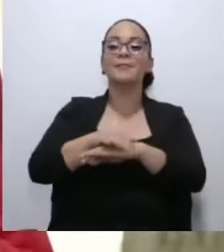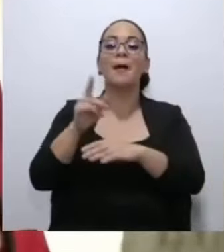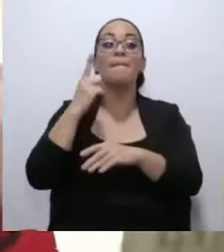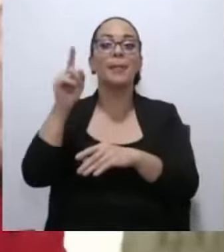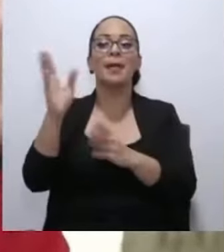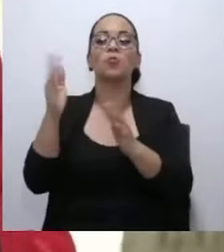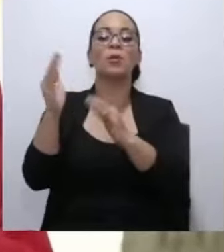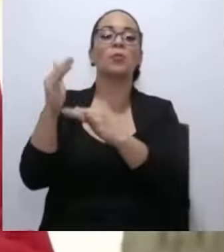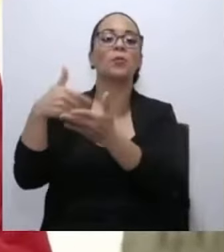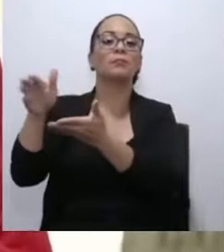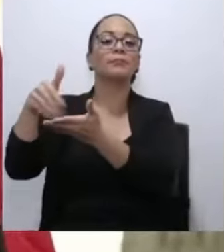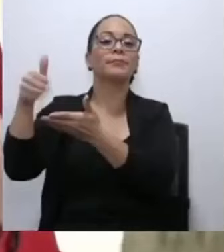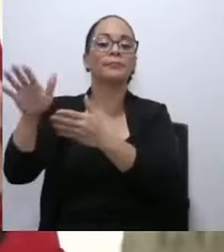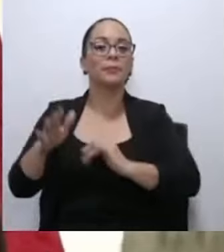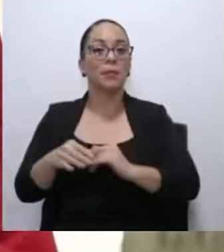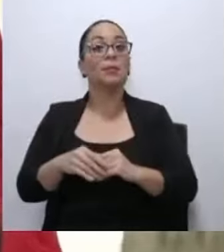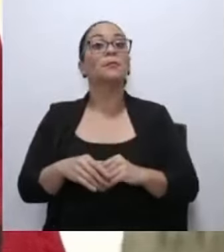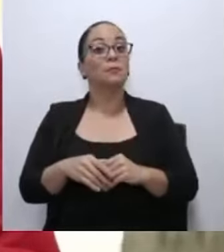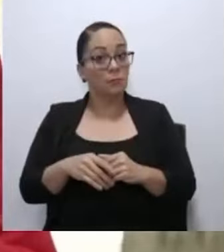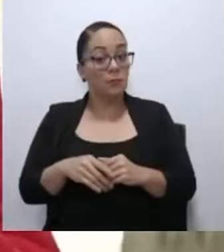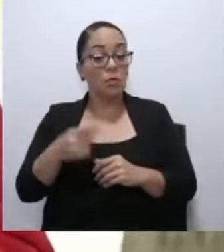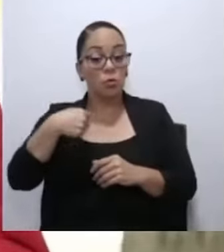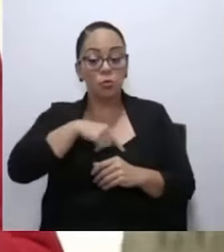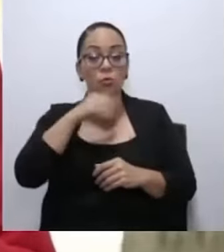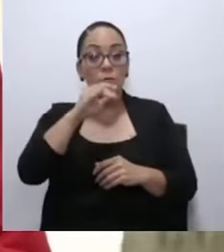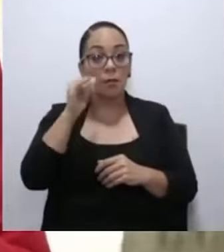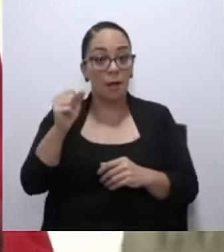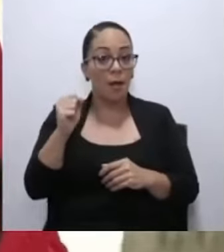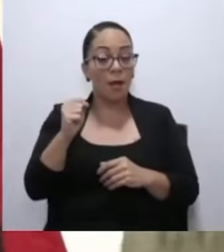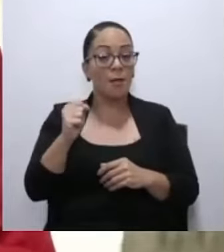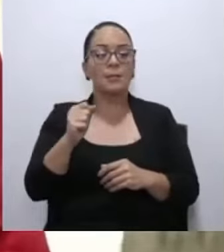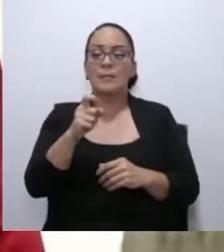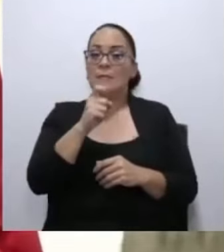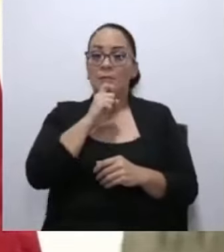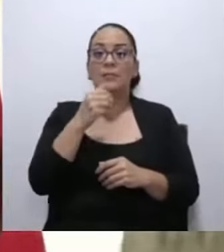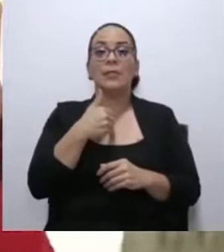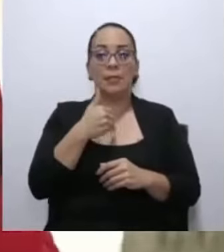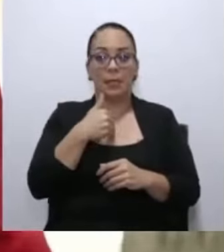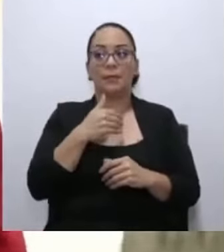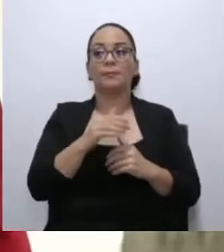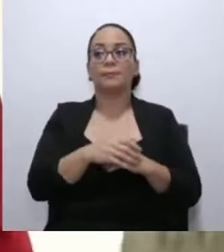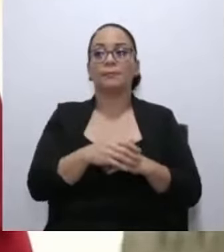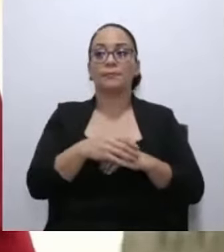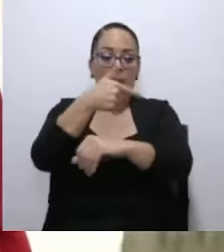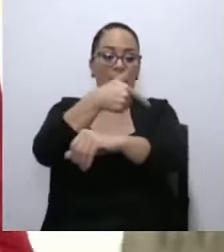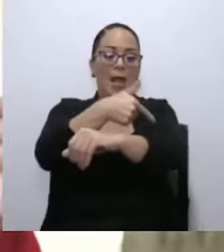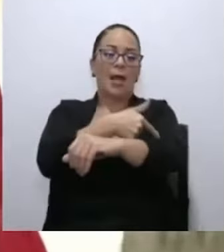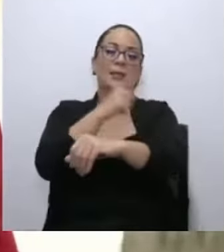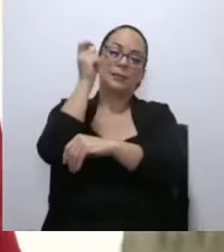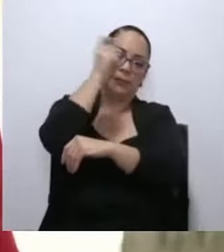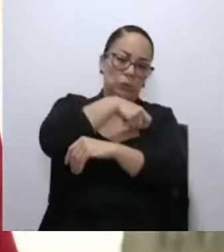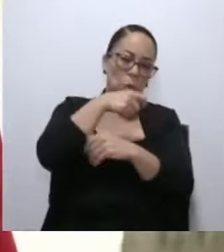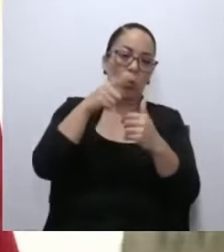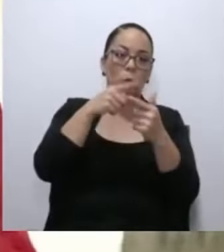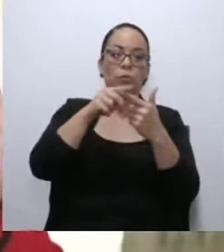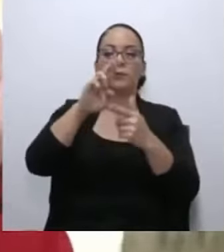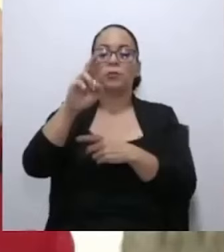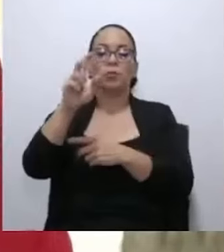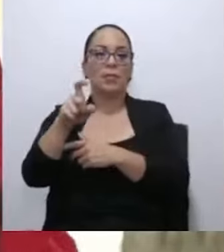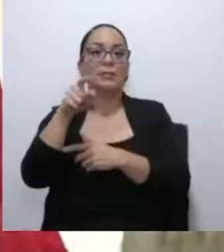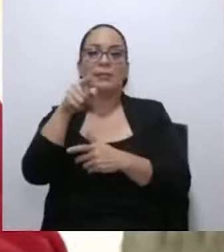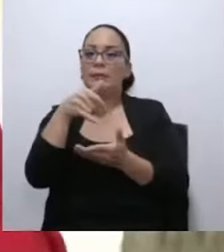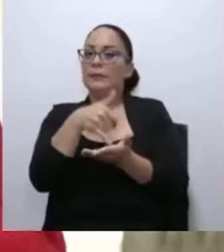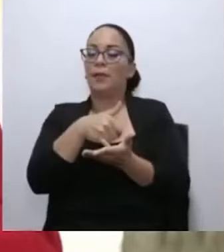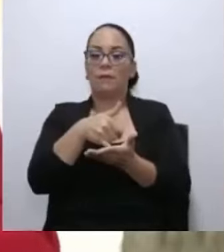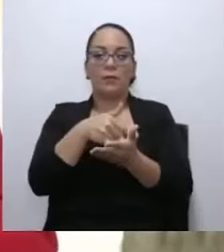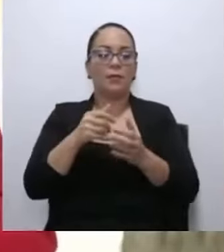como caja poder tener todo el… sobre todo anestesiólogos y radiólogos, que es nuestra debilidad. Estamos